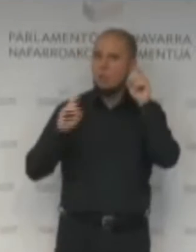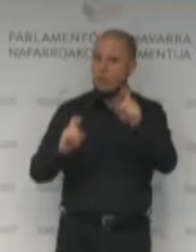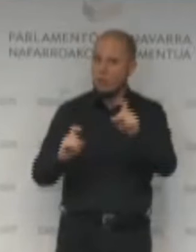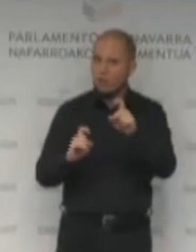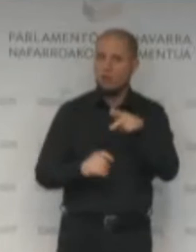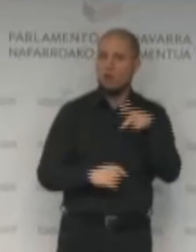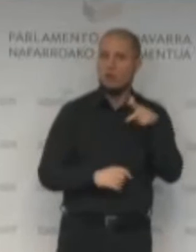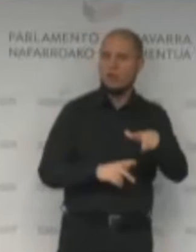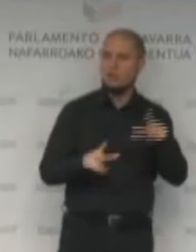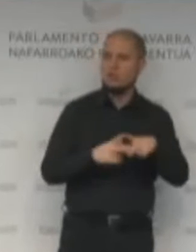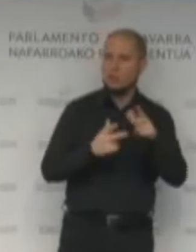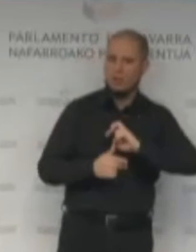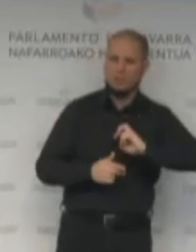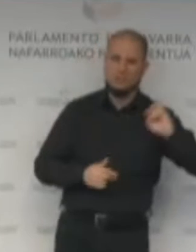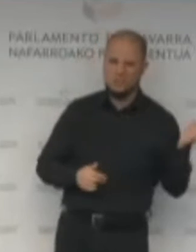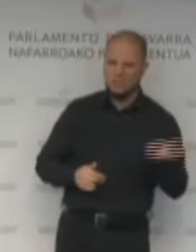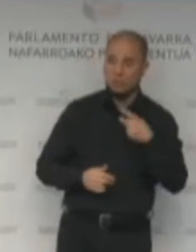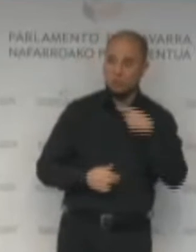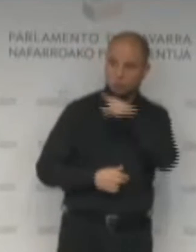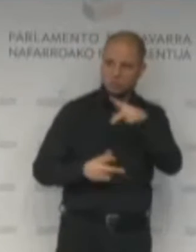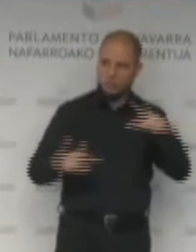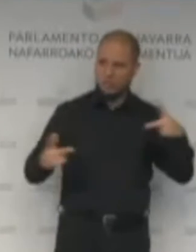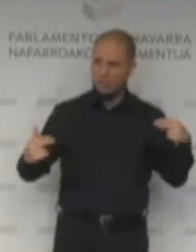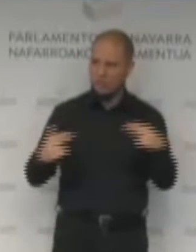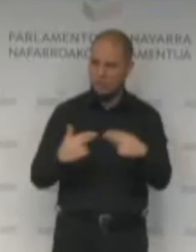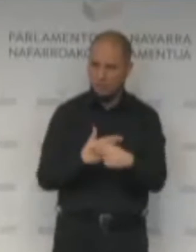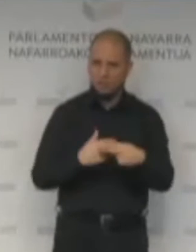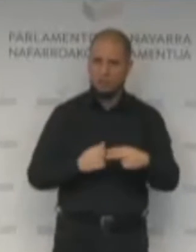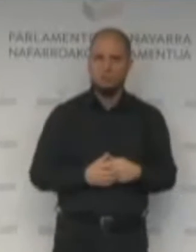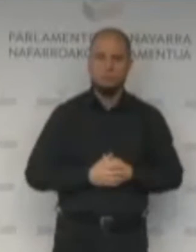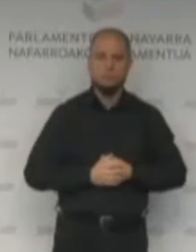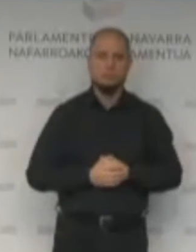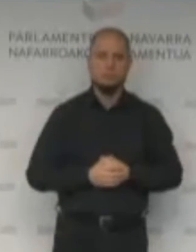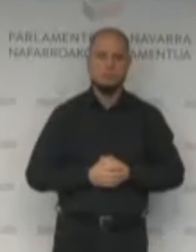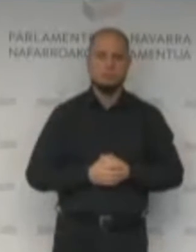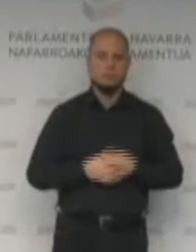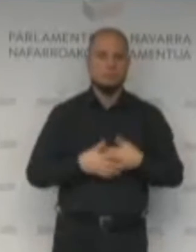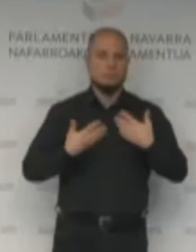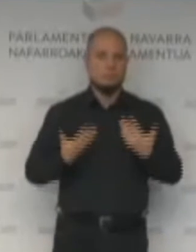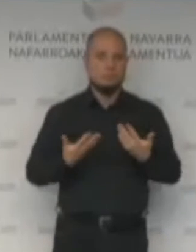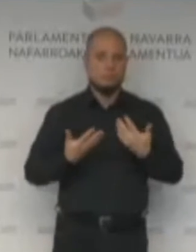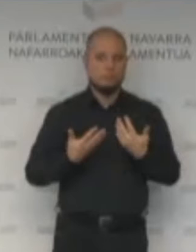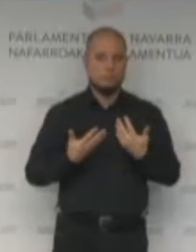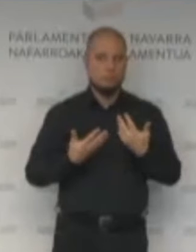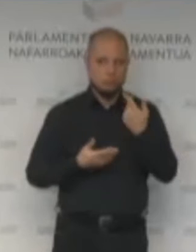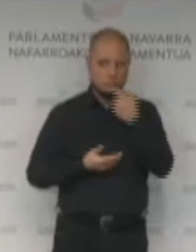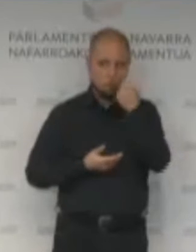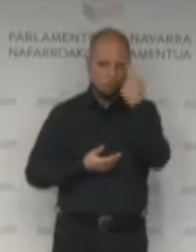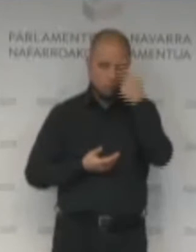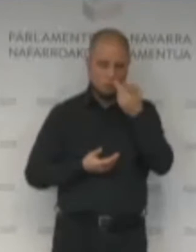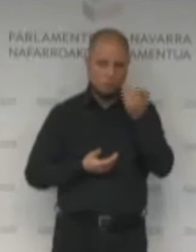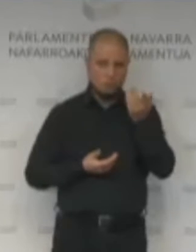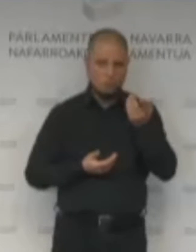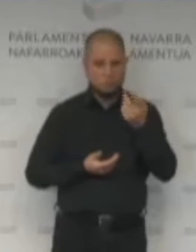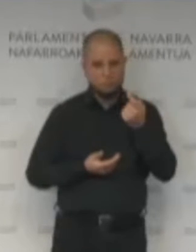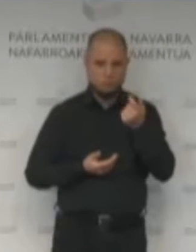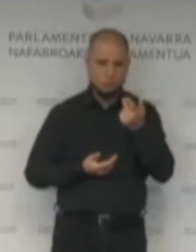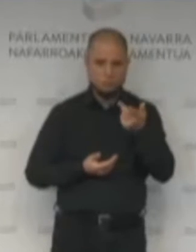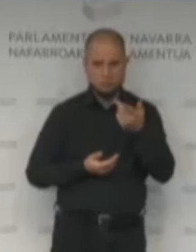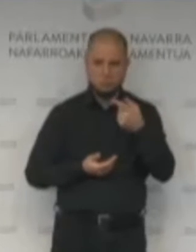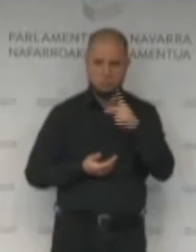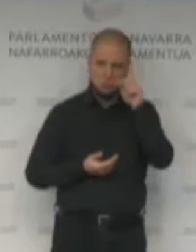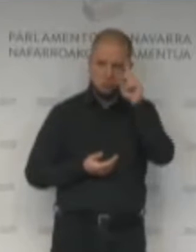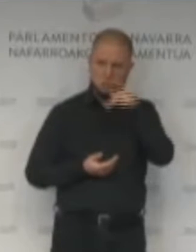y como otros. Entonces, pues, tenga también usted un poco... No sé si es soberbia